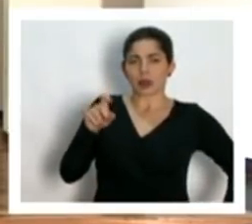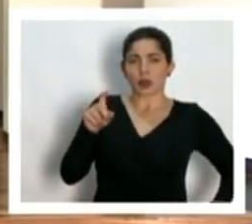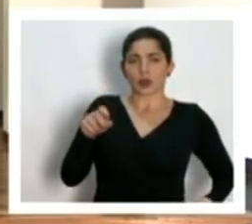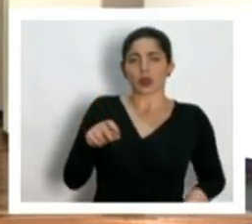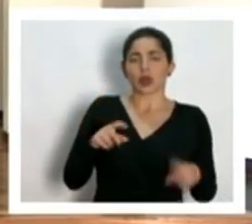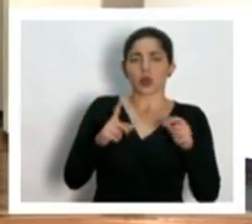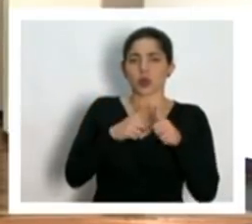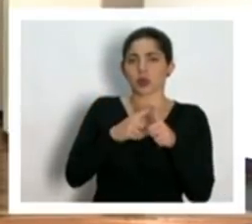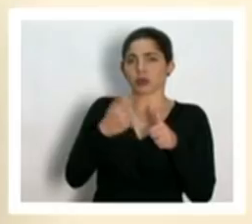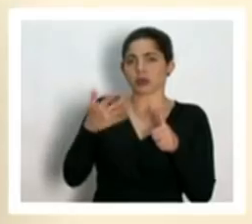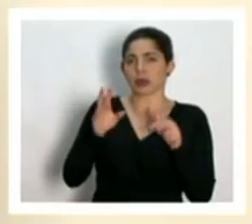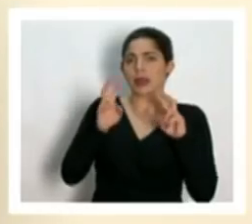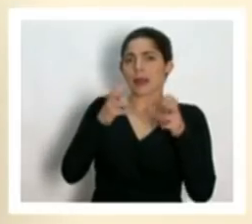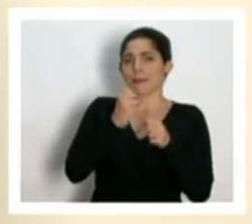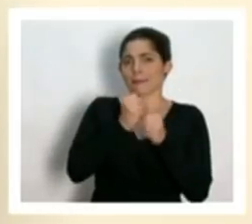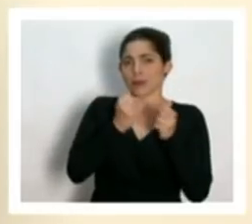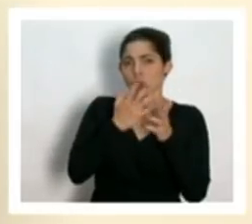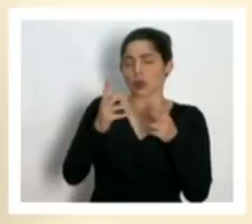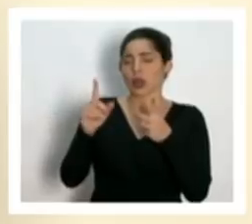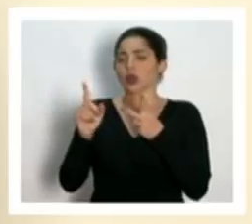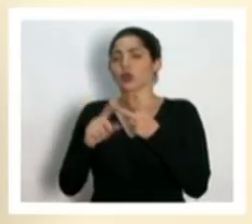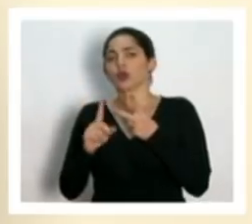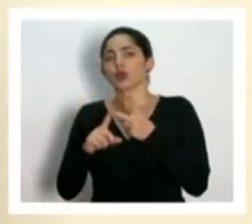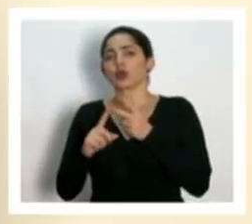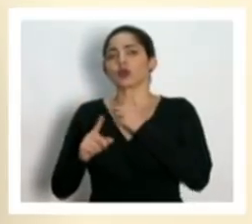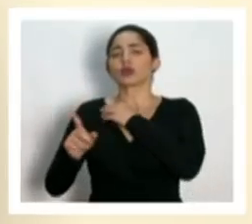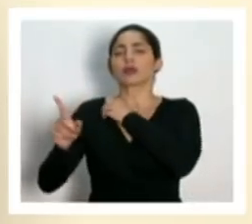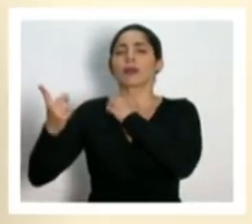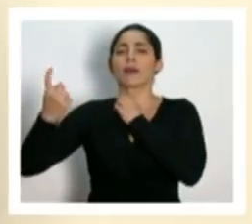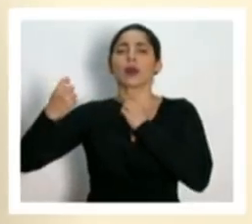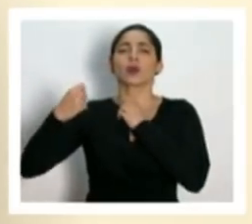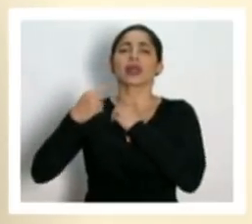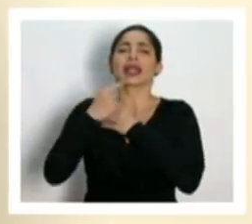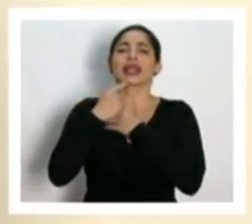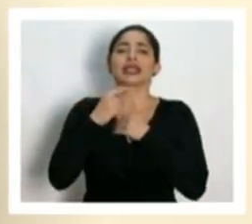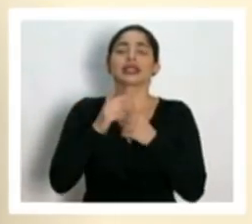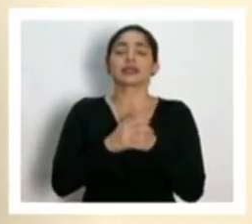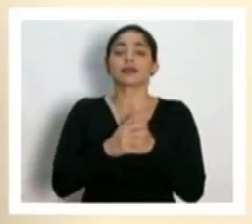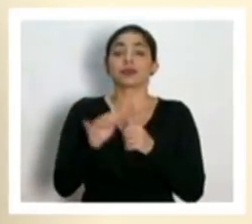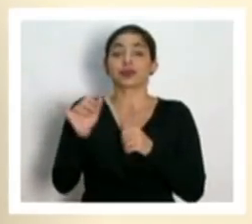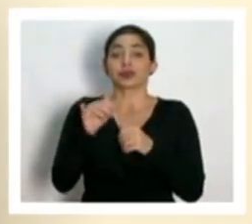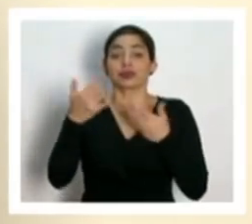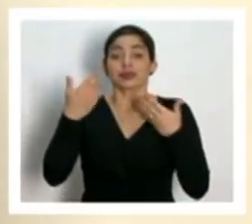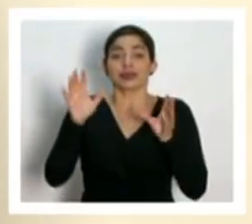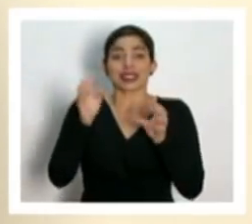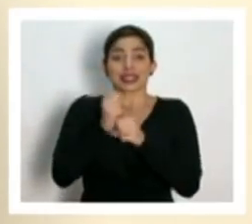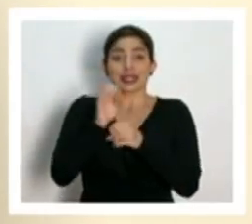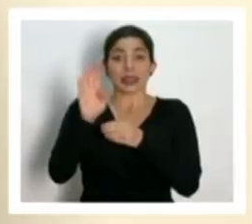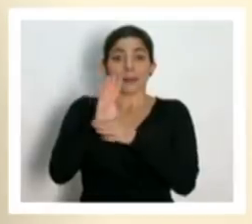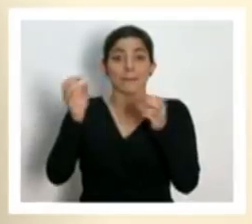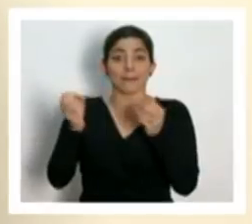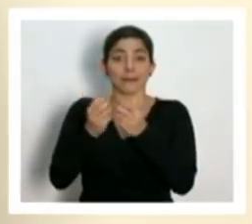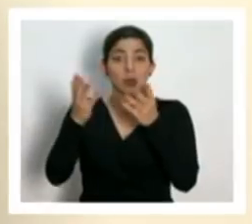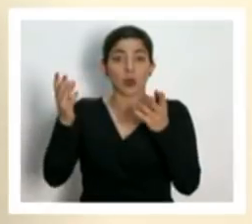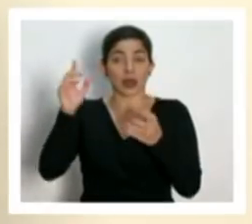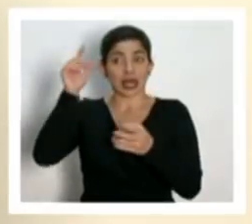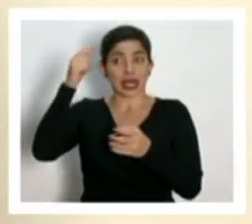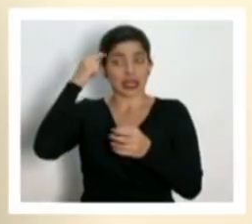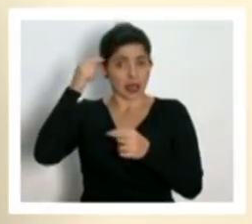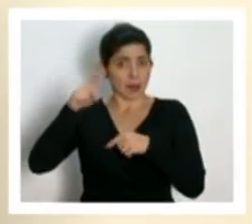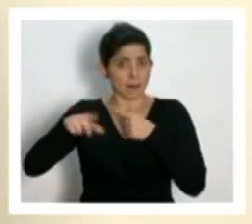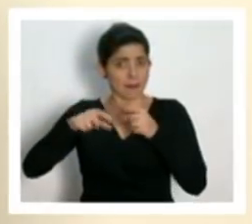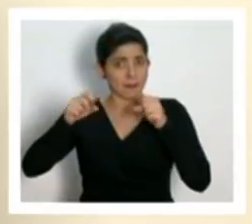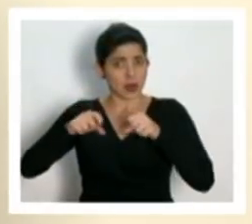ya me referí en relación al tema del empleo público dos consulta que tal como se hizo con la banca pública del estado si se valora